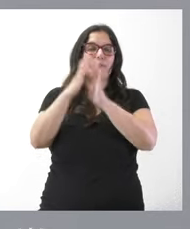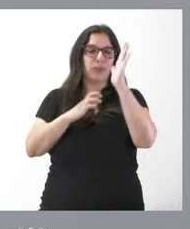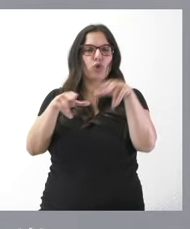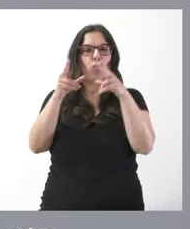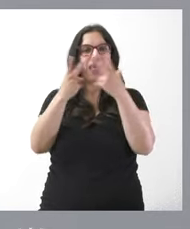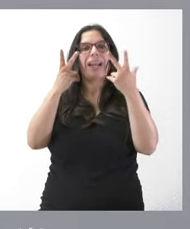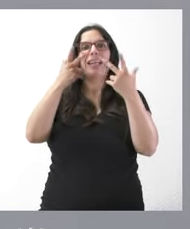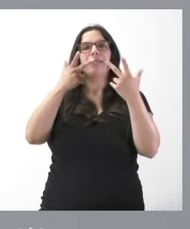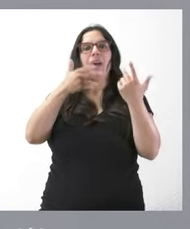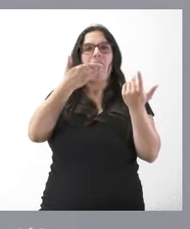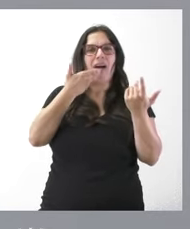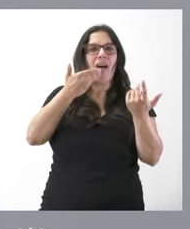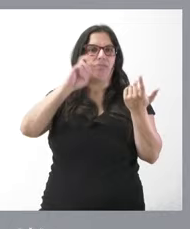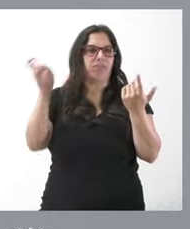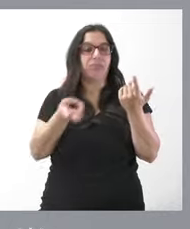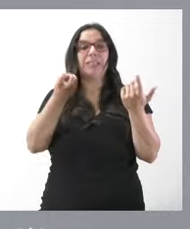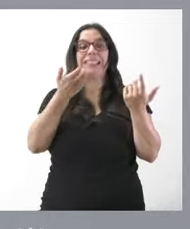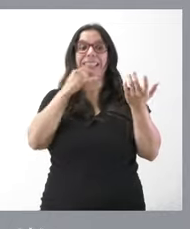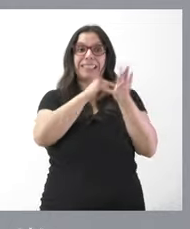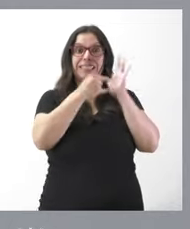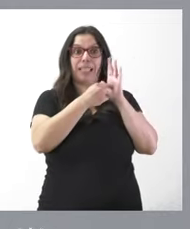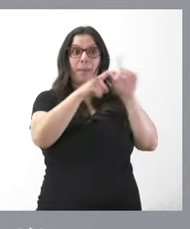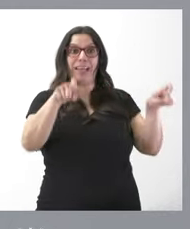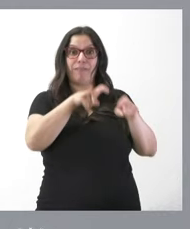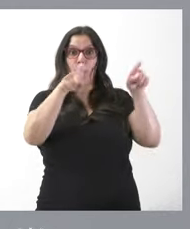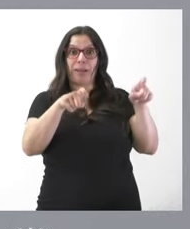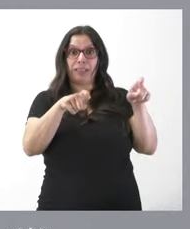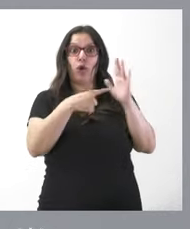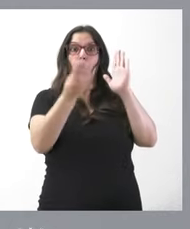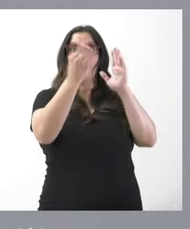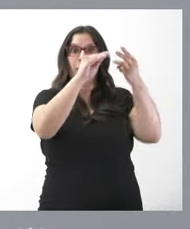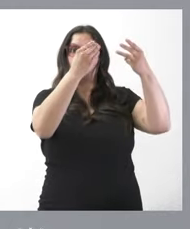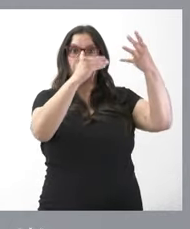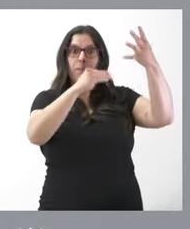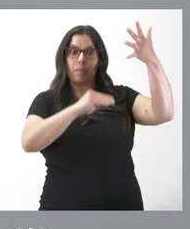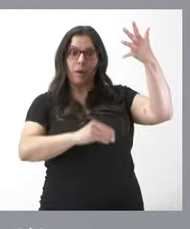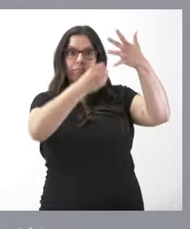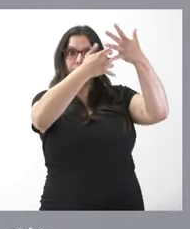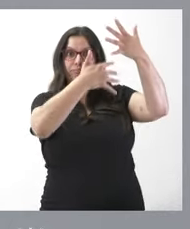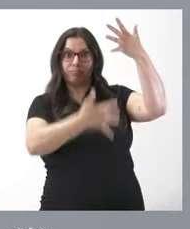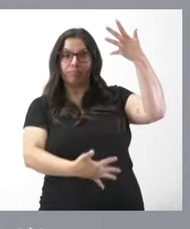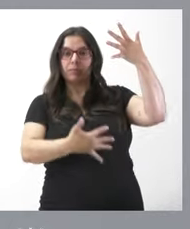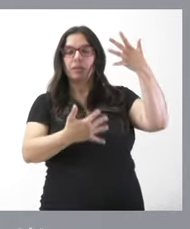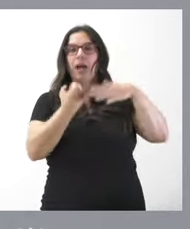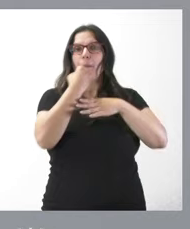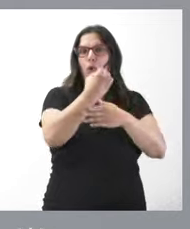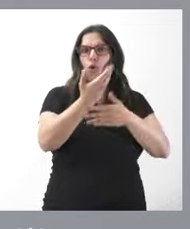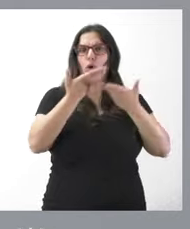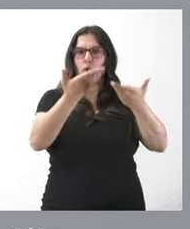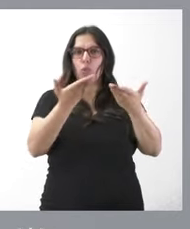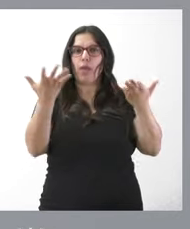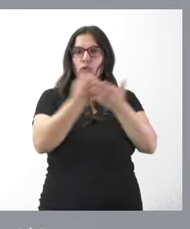podamos ir incorporando al mismo sistema de gestión informática todo el procedimiento de apoyos y de ayudas y